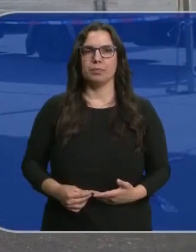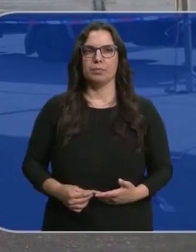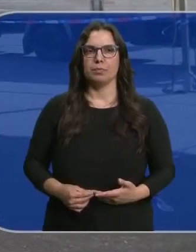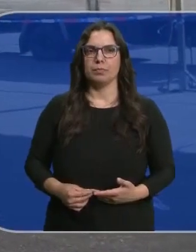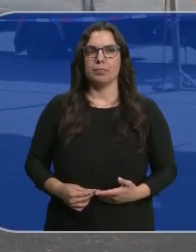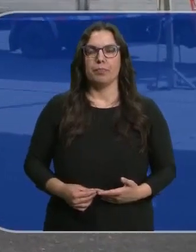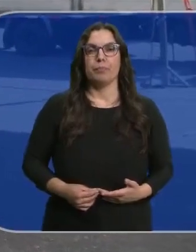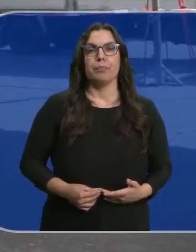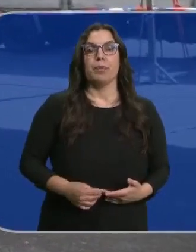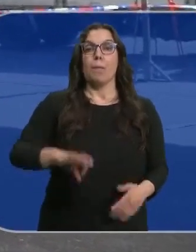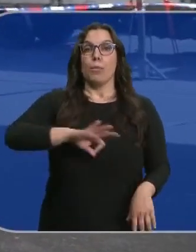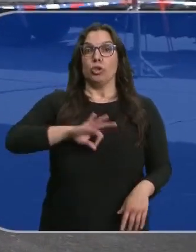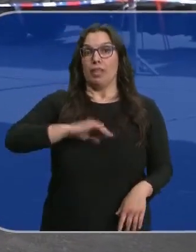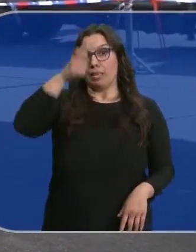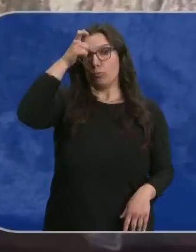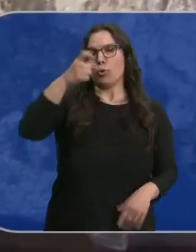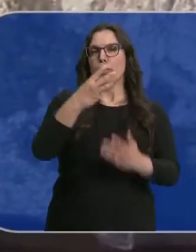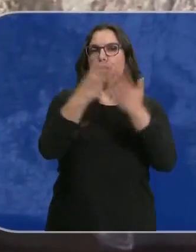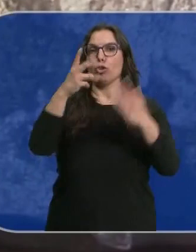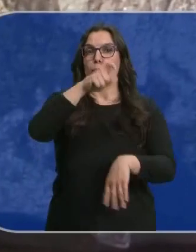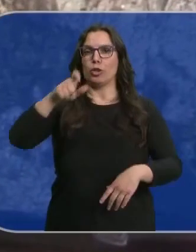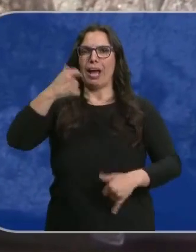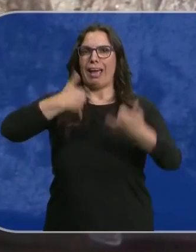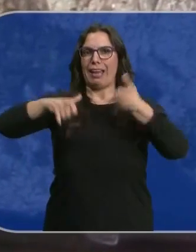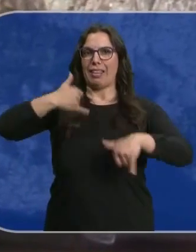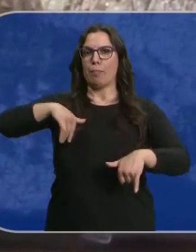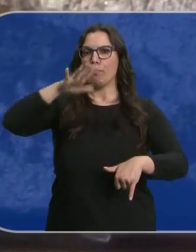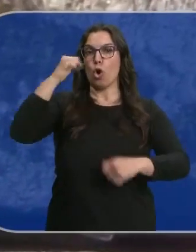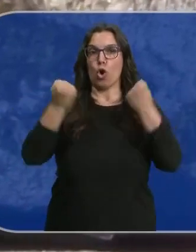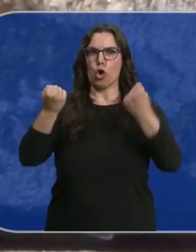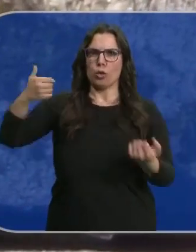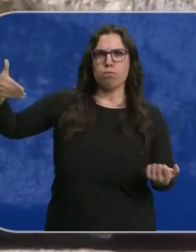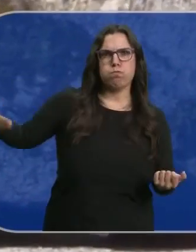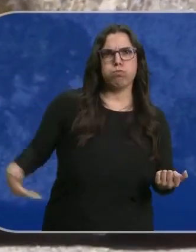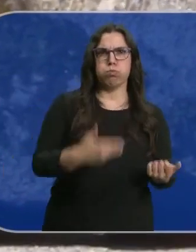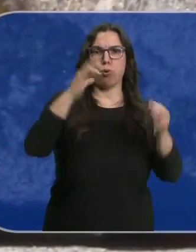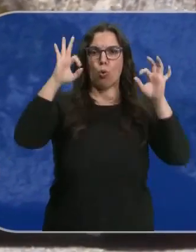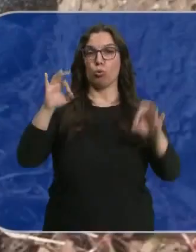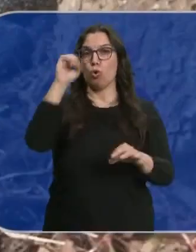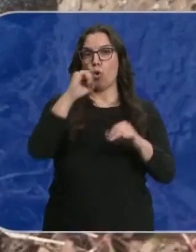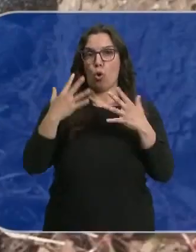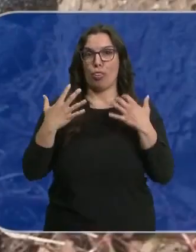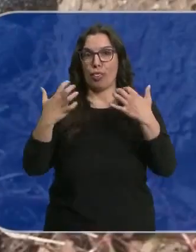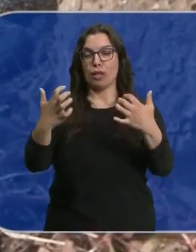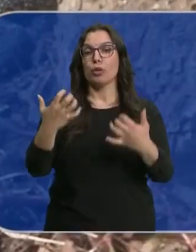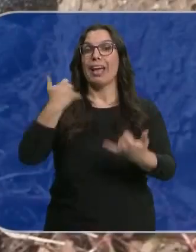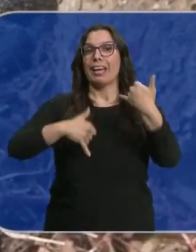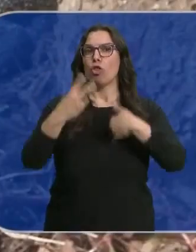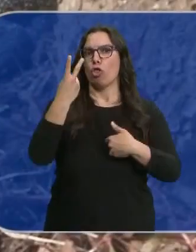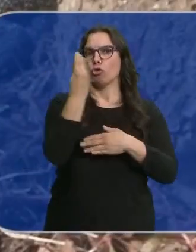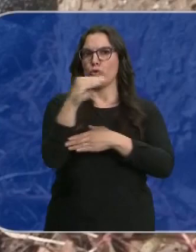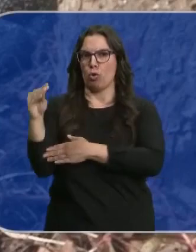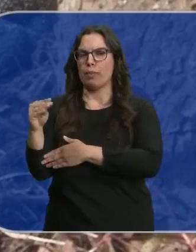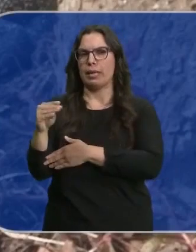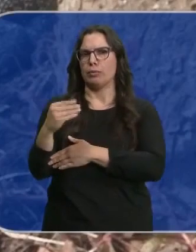En Vilanova de Arousa, en Pontevedra, 18 personas han resultado heridas en un atropello múltiple durante un concierto. Entre los heridos, dos menores,